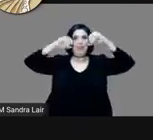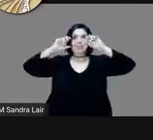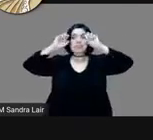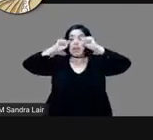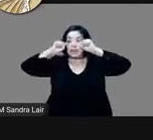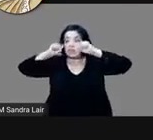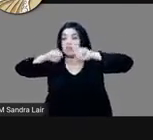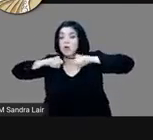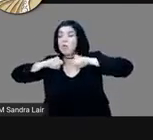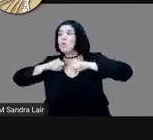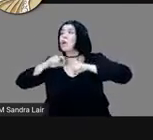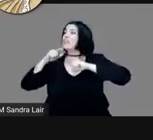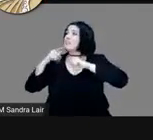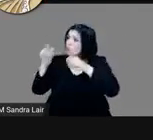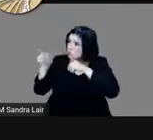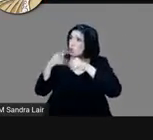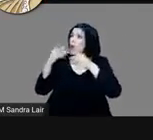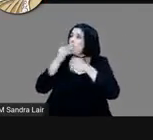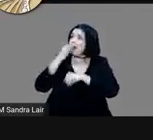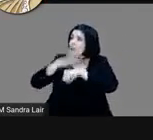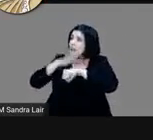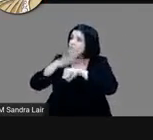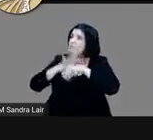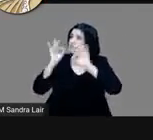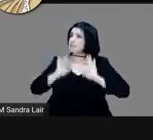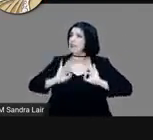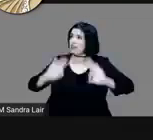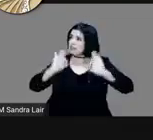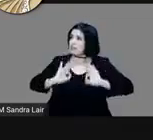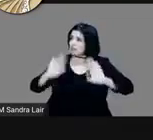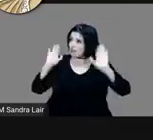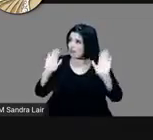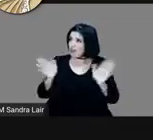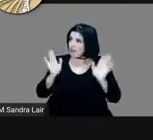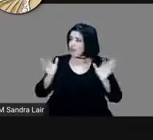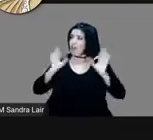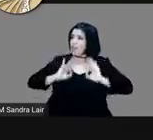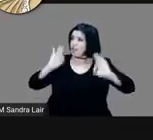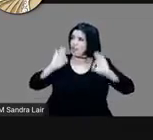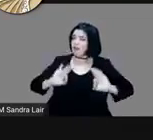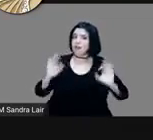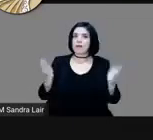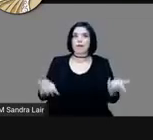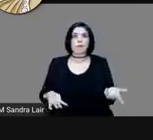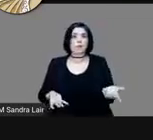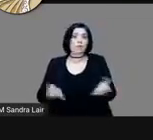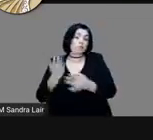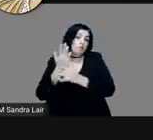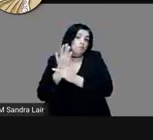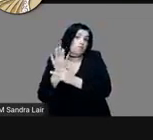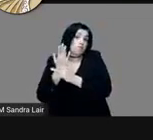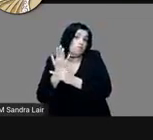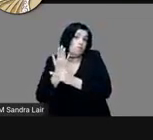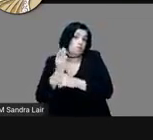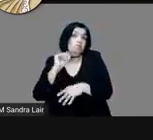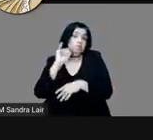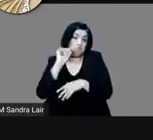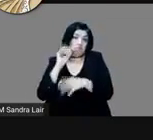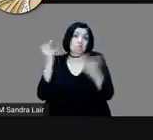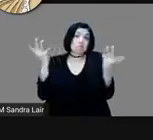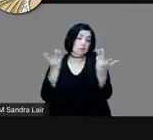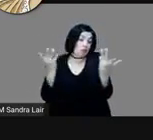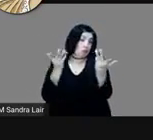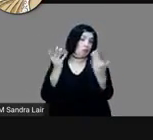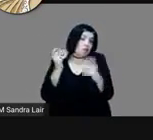calmar los ánimos de sus huestes, de las huestes mexicas. Se dice que así lo hace Montezuma,